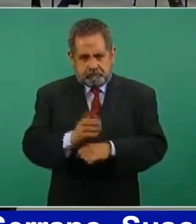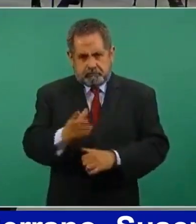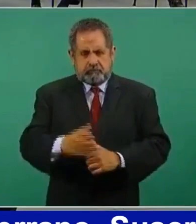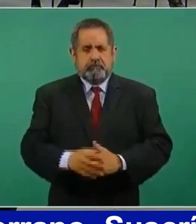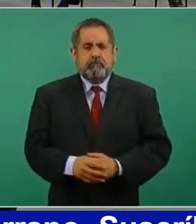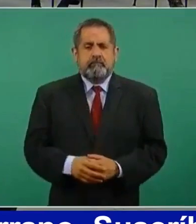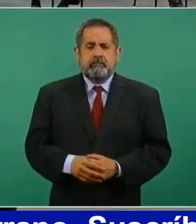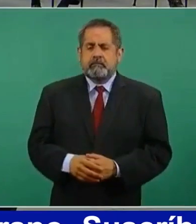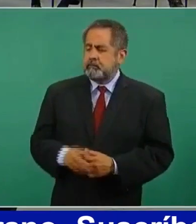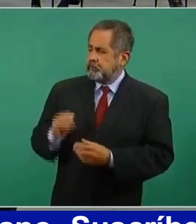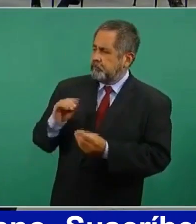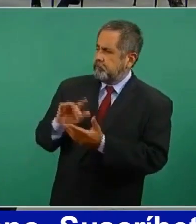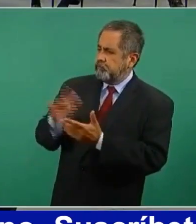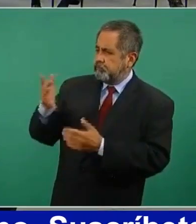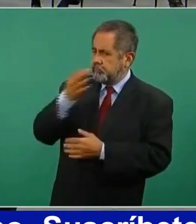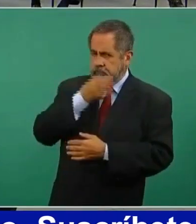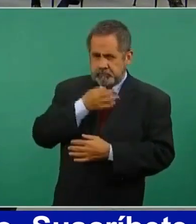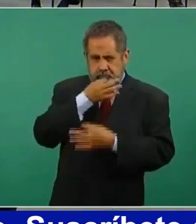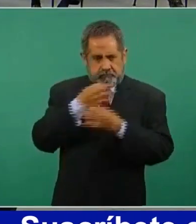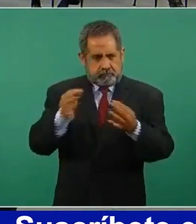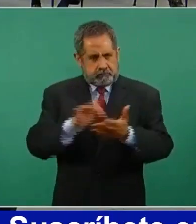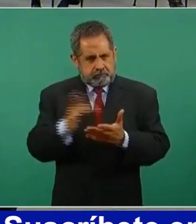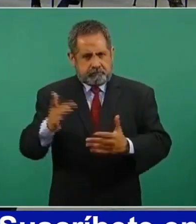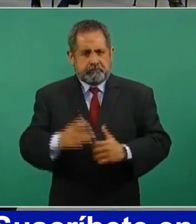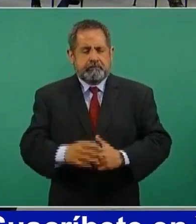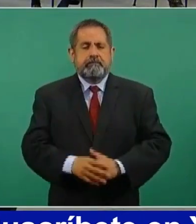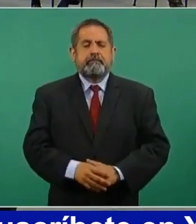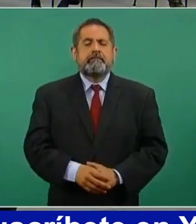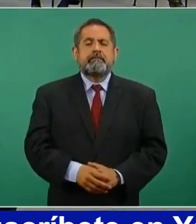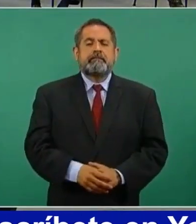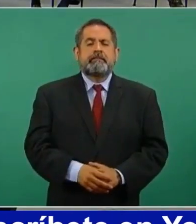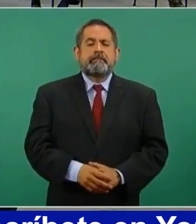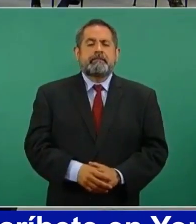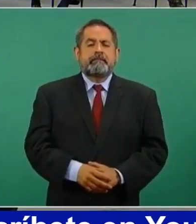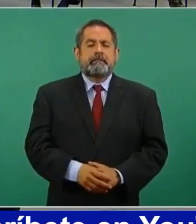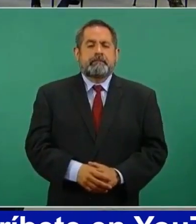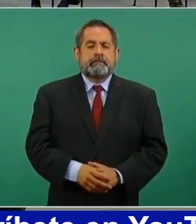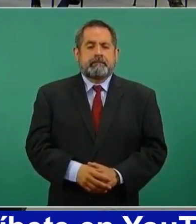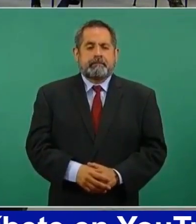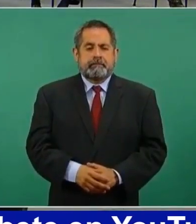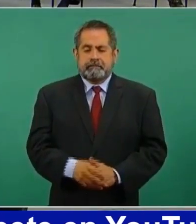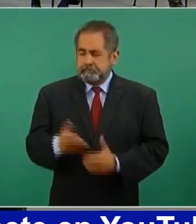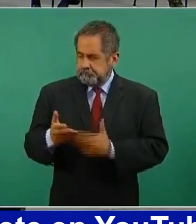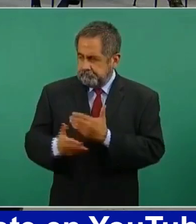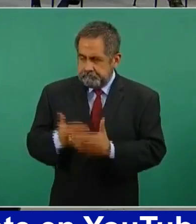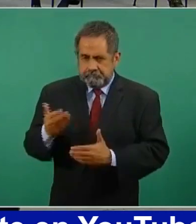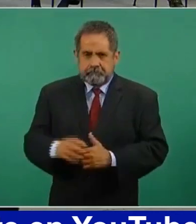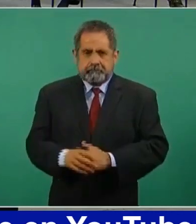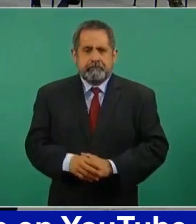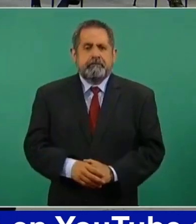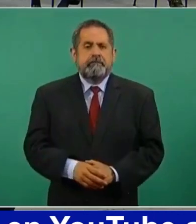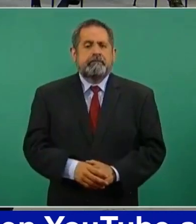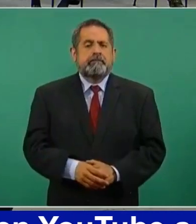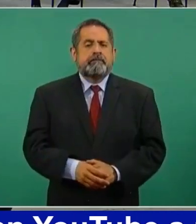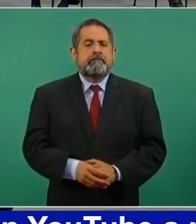Muchas gracias, Pedro, por la información. Muchas gracias. A sus órdenes. Buen día.